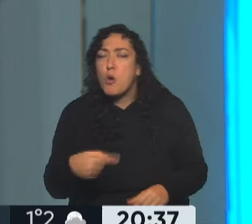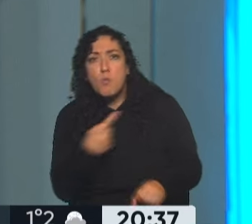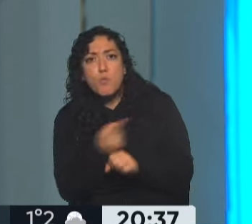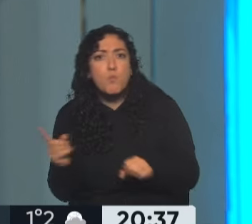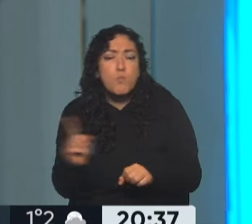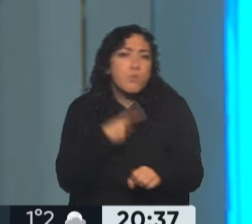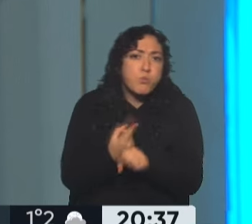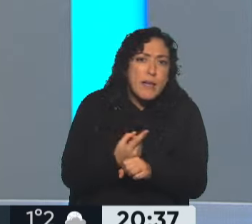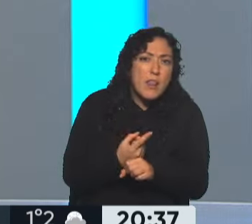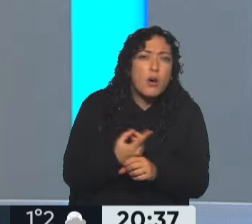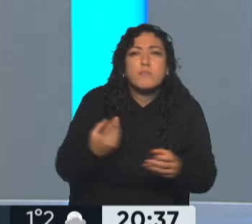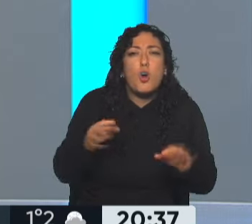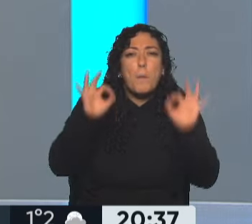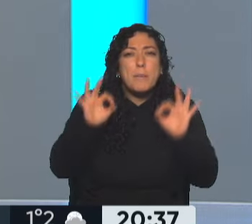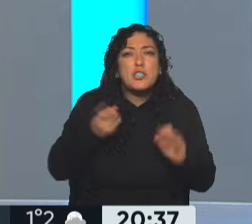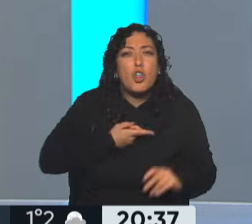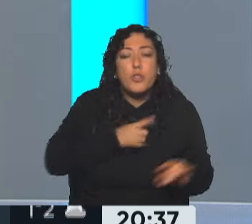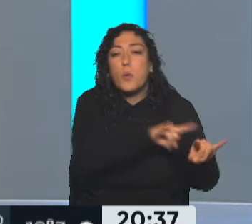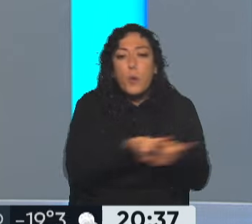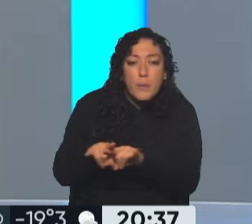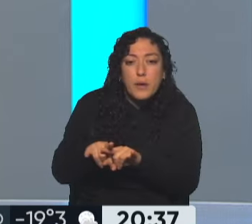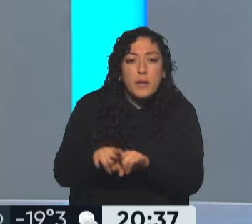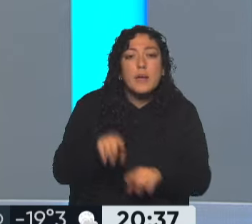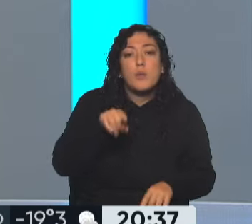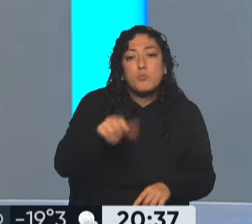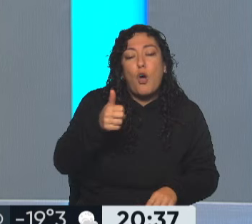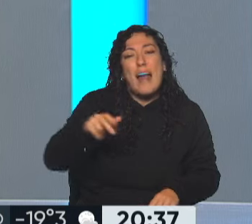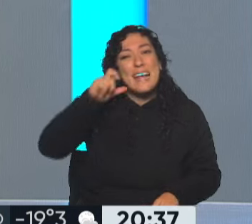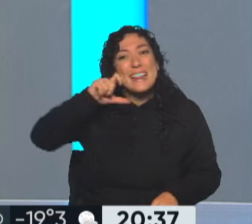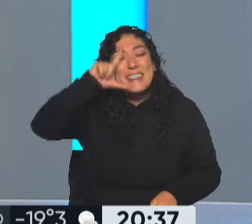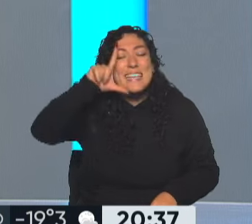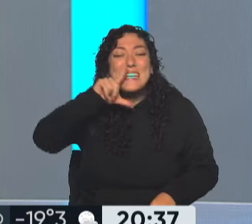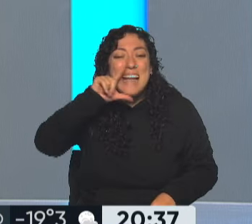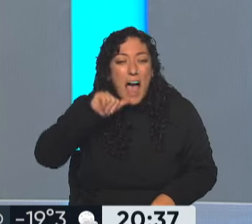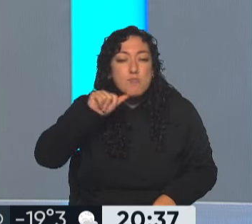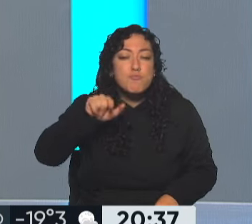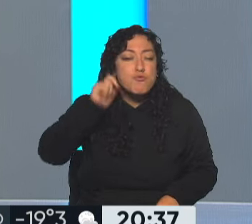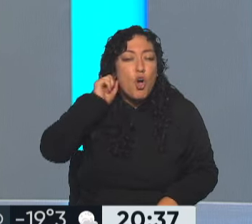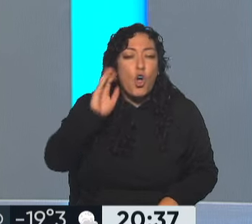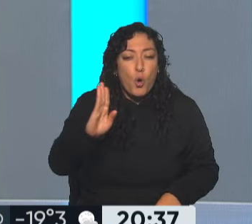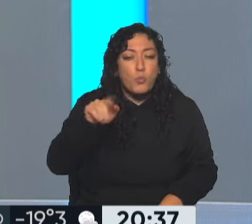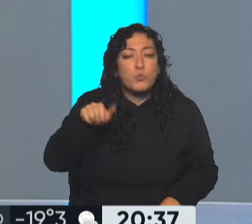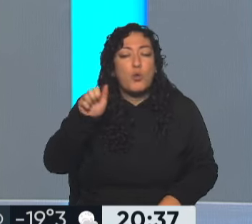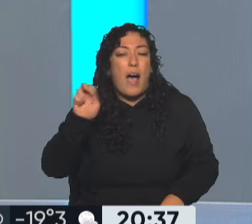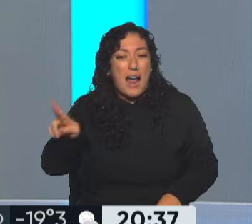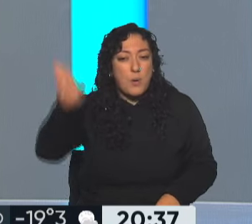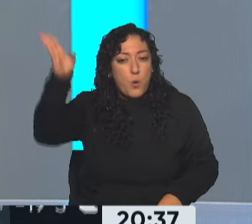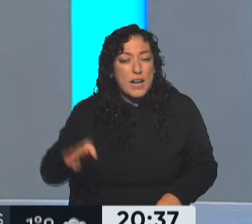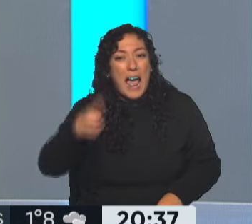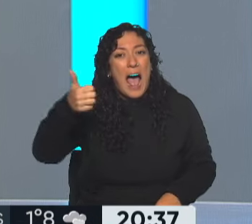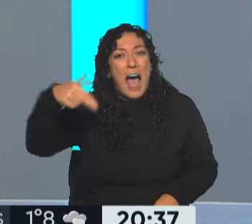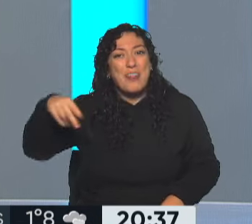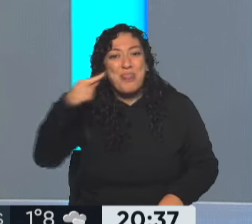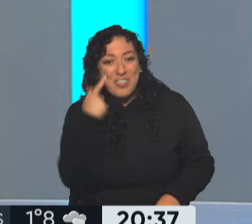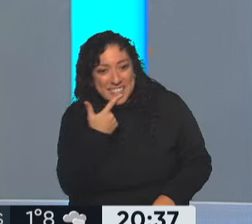¿dónde se los puede encontrar? En la página web www.argentina.gov.ar barra Andis. Y